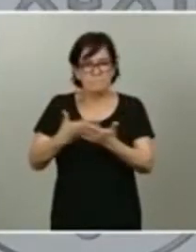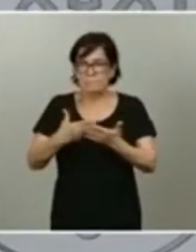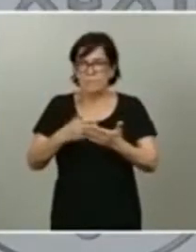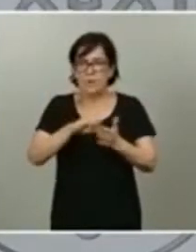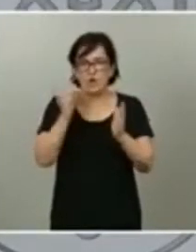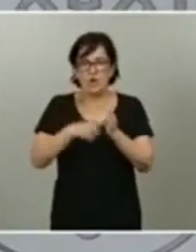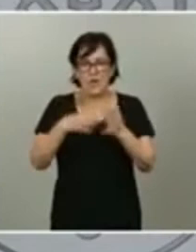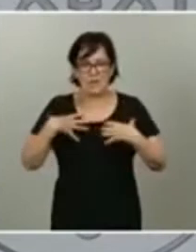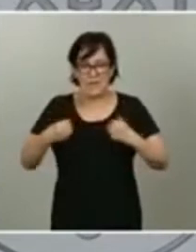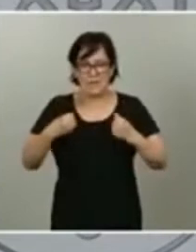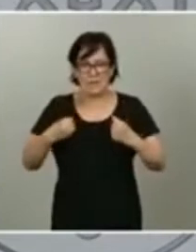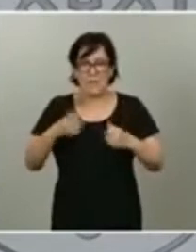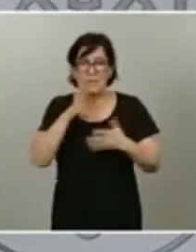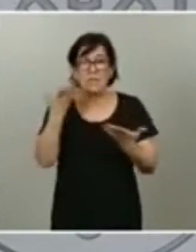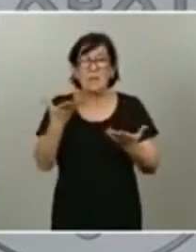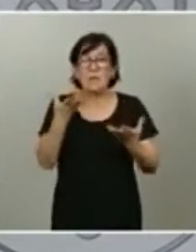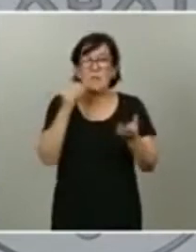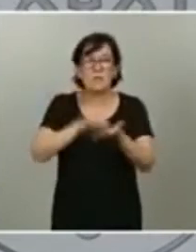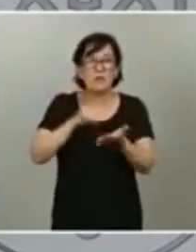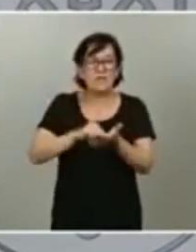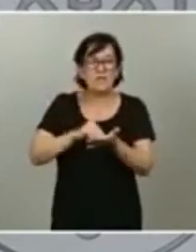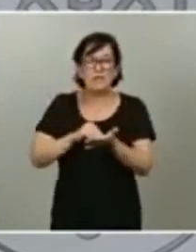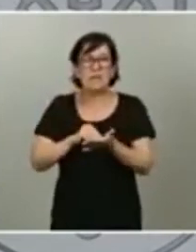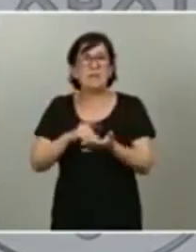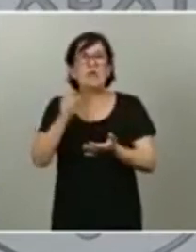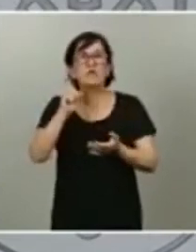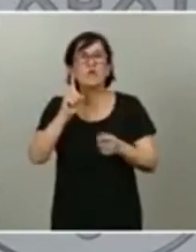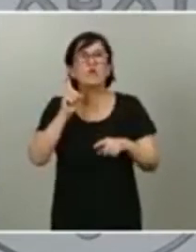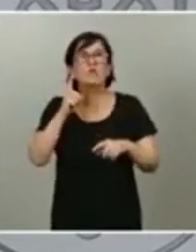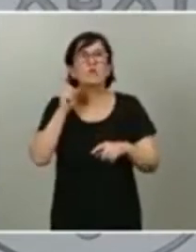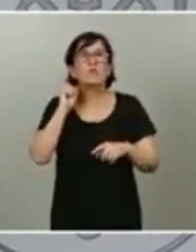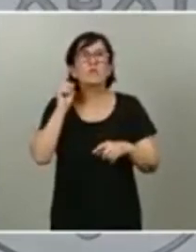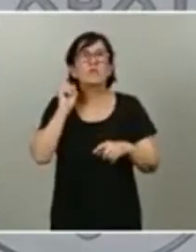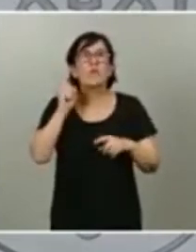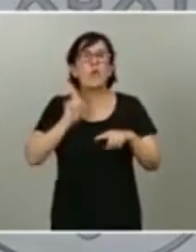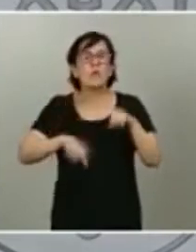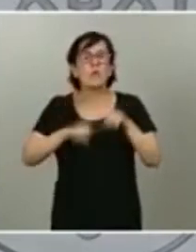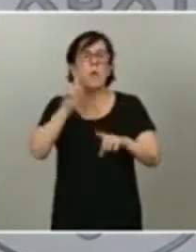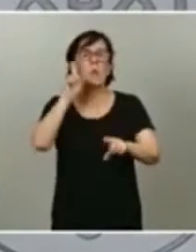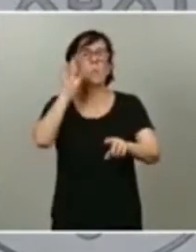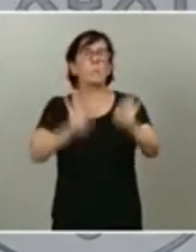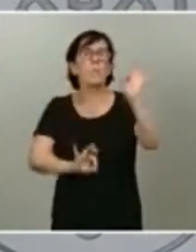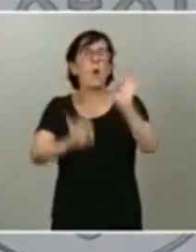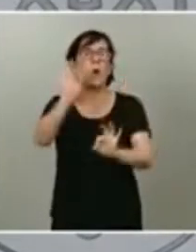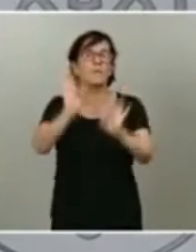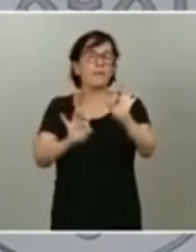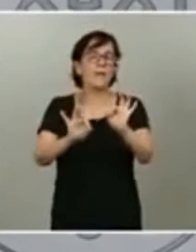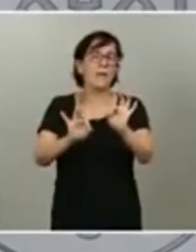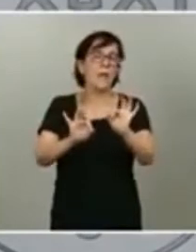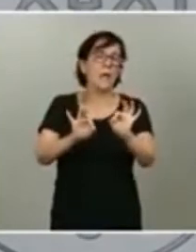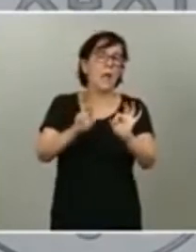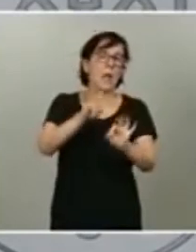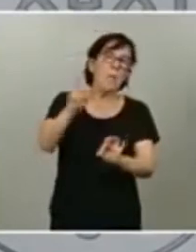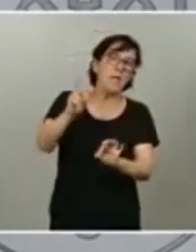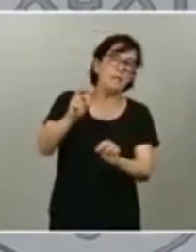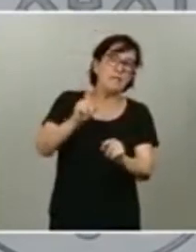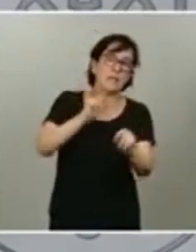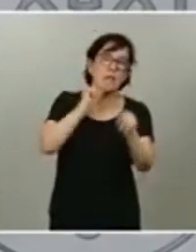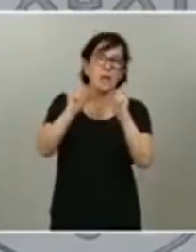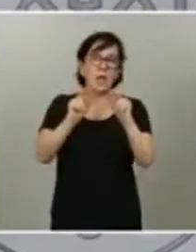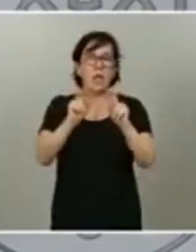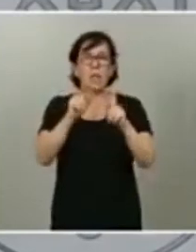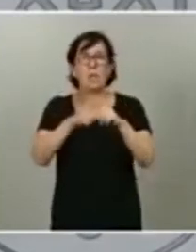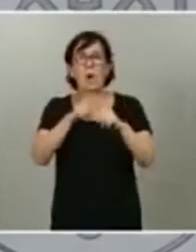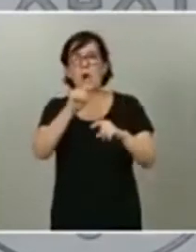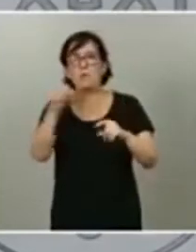veces las garantías sanitarias no dependen solo de un porcentaje de si estamos en 20 contagios por cada 100.000 habitantes o si